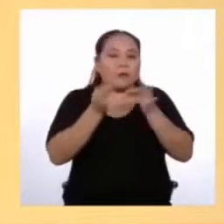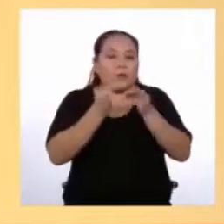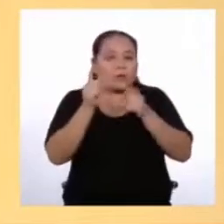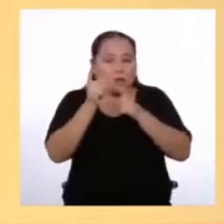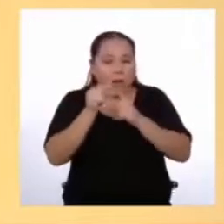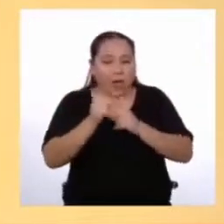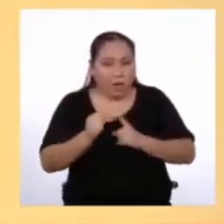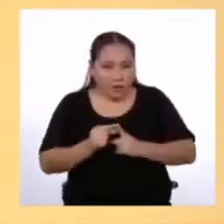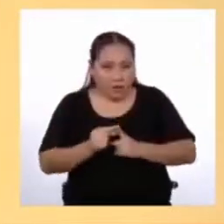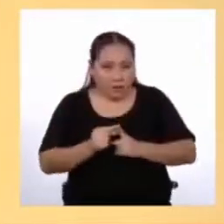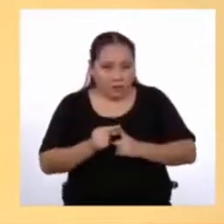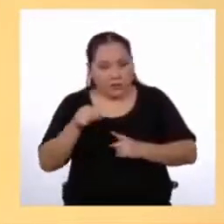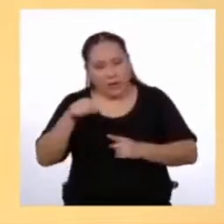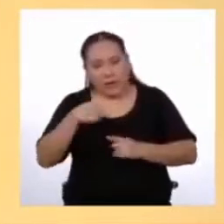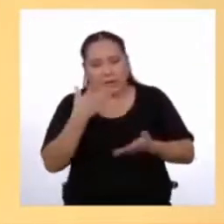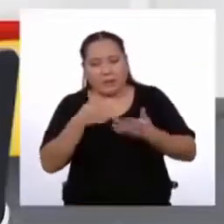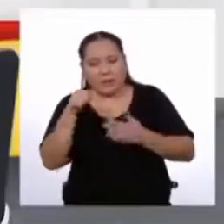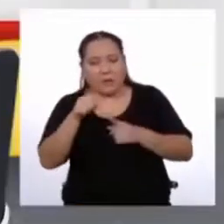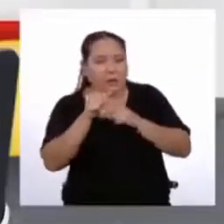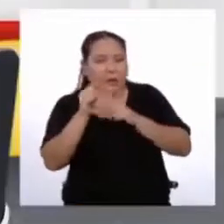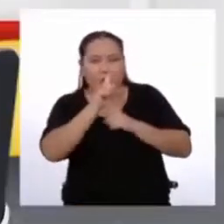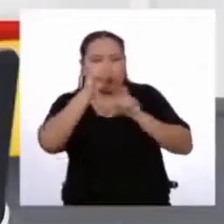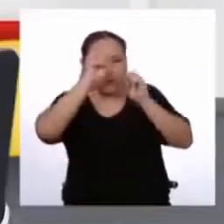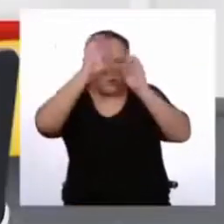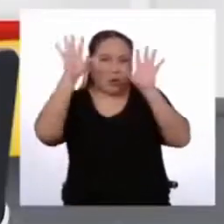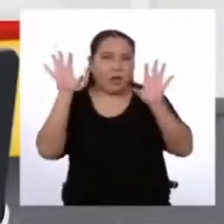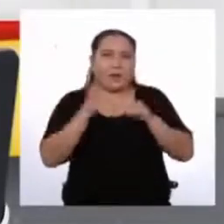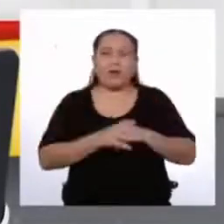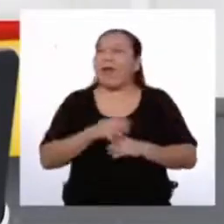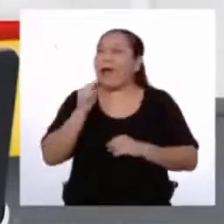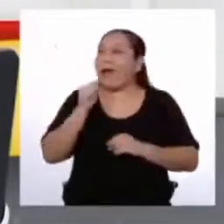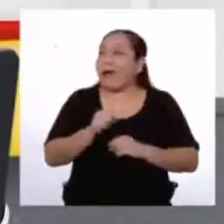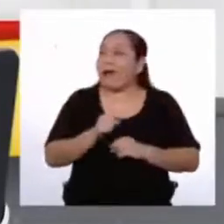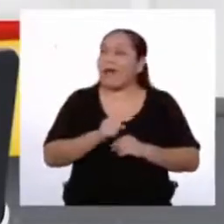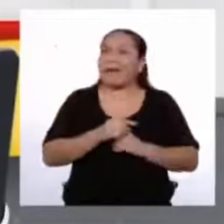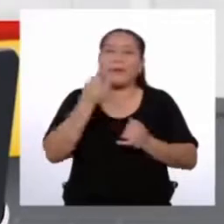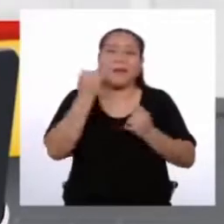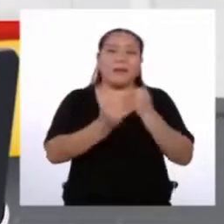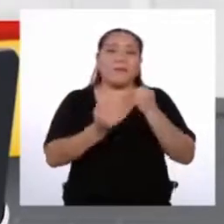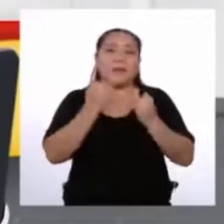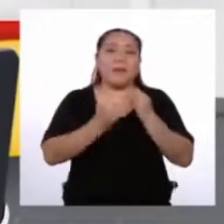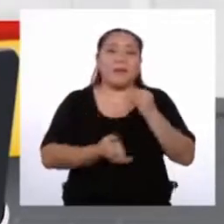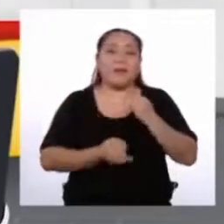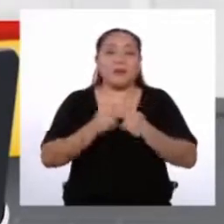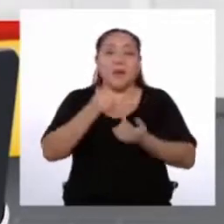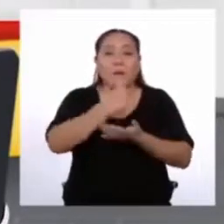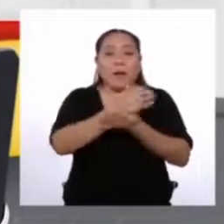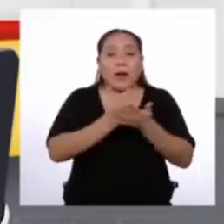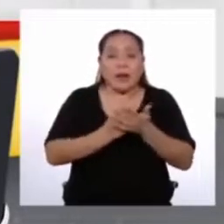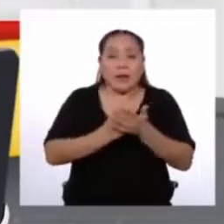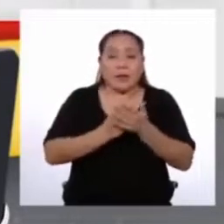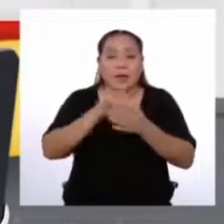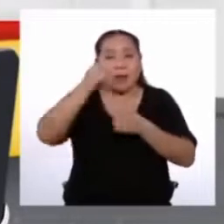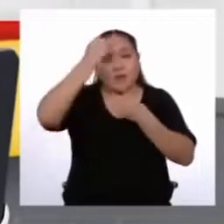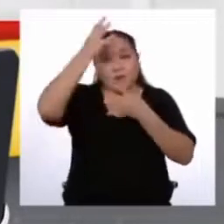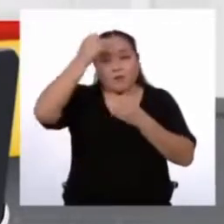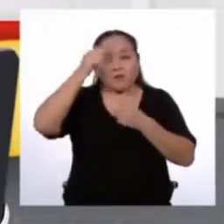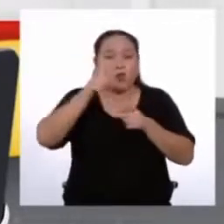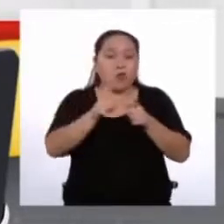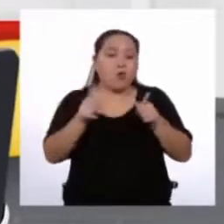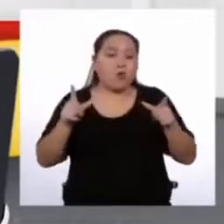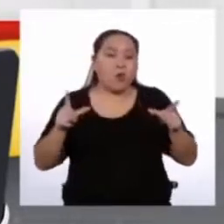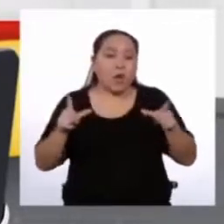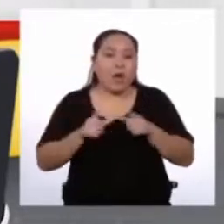pueden resultar no muy claros Entiendo Y acabo con una sección donde vemos datos Como el lugar, la